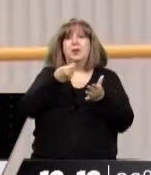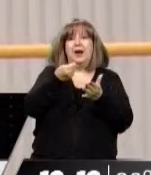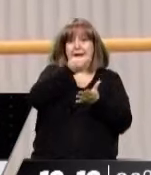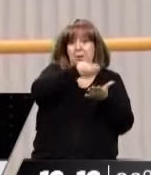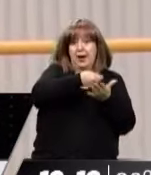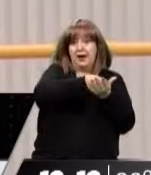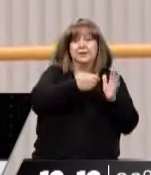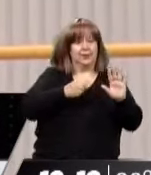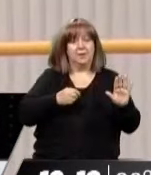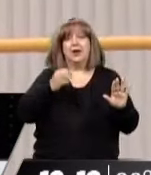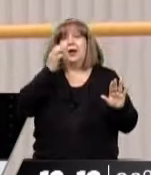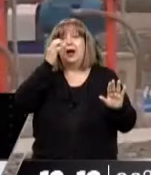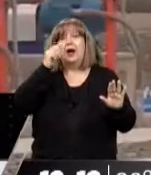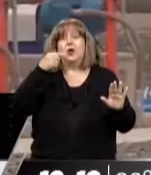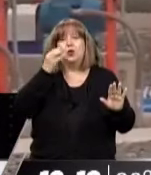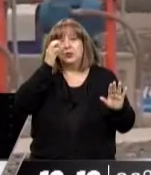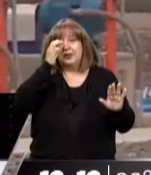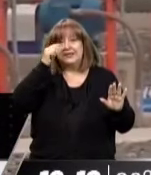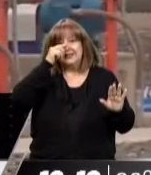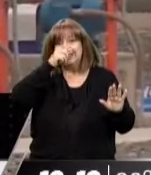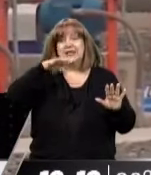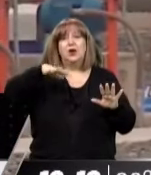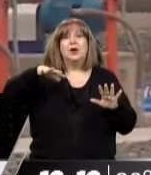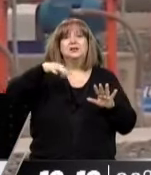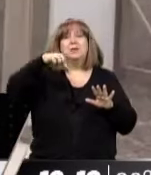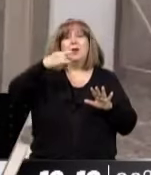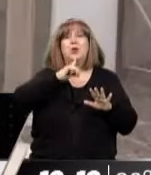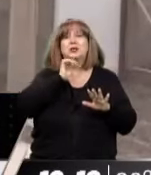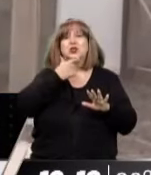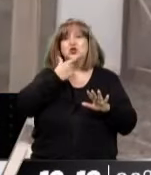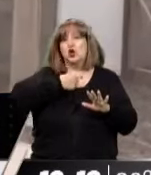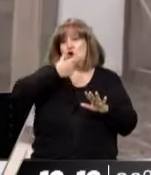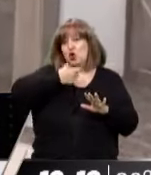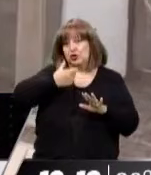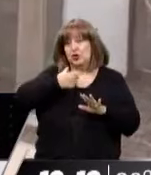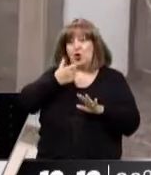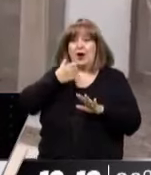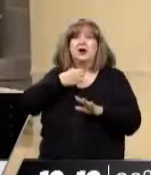ver con el puesto roja que casualmente están vinculadas a Vaca Muerta.